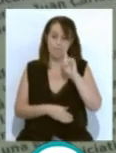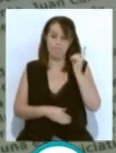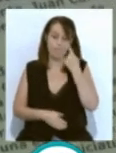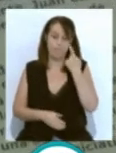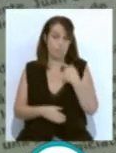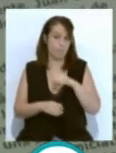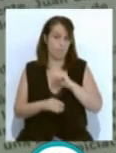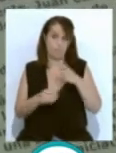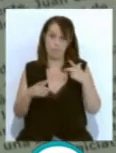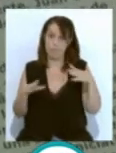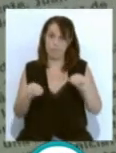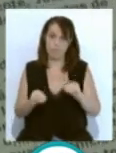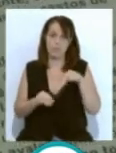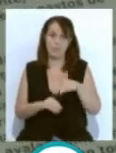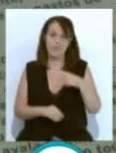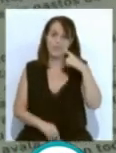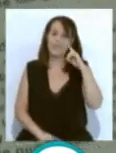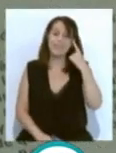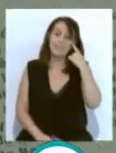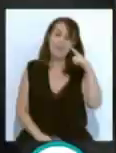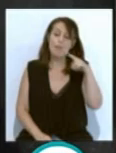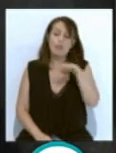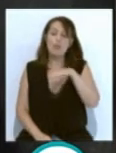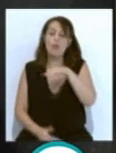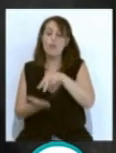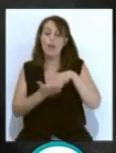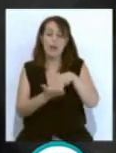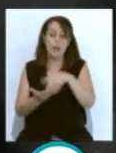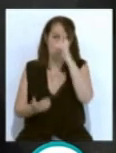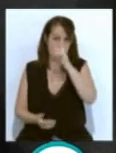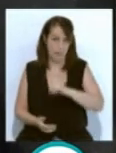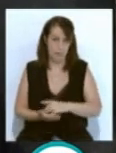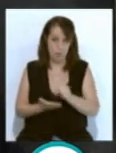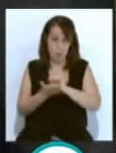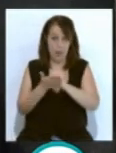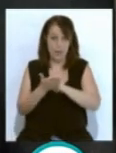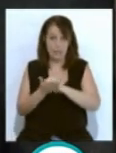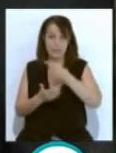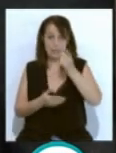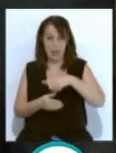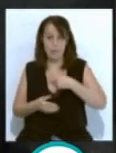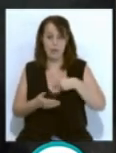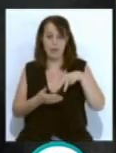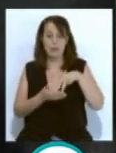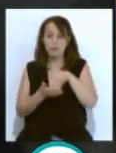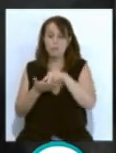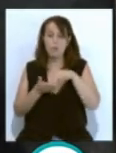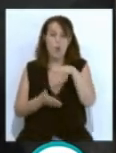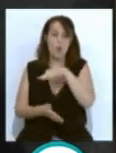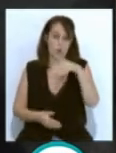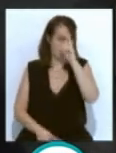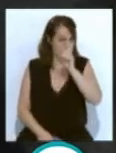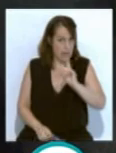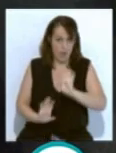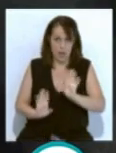ningún momento se sabrá dónde se encuentra cada usuario. Aparte de borrarse no se mete la geolocalización, no se sabe dónde se ha estado ni